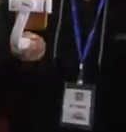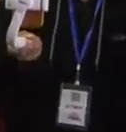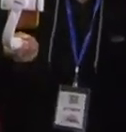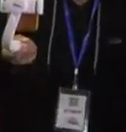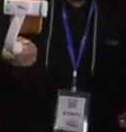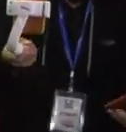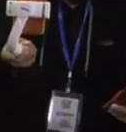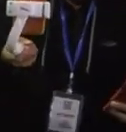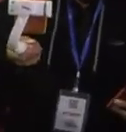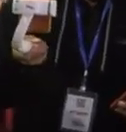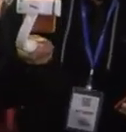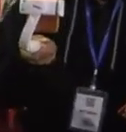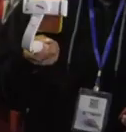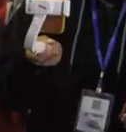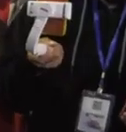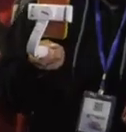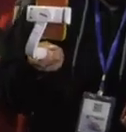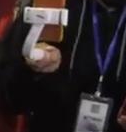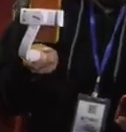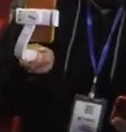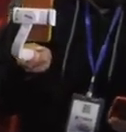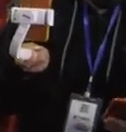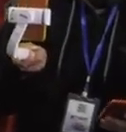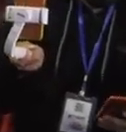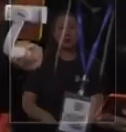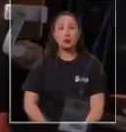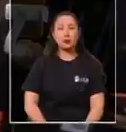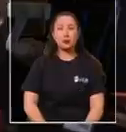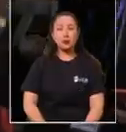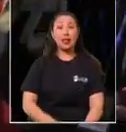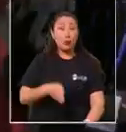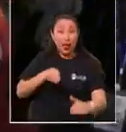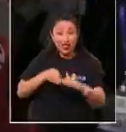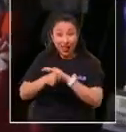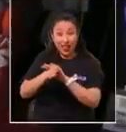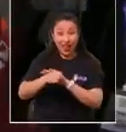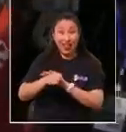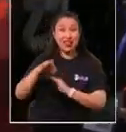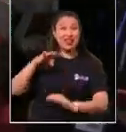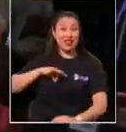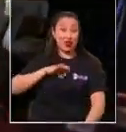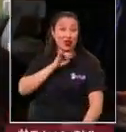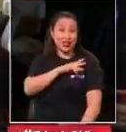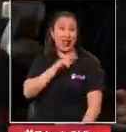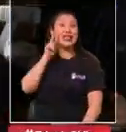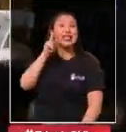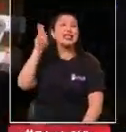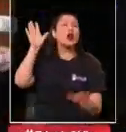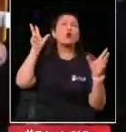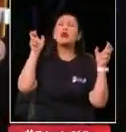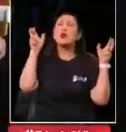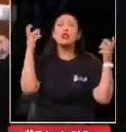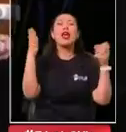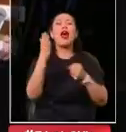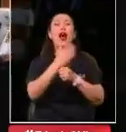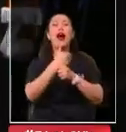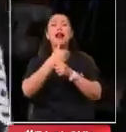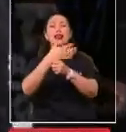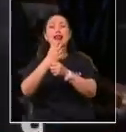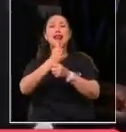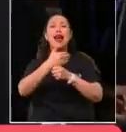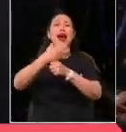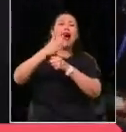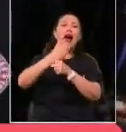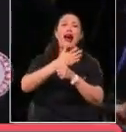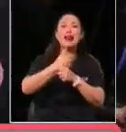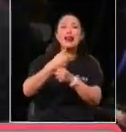colaborar acá en el Banco de Chile. Estamos lanchaditas del Banco de Chile. ¡Ah, miren! ¡Aquí se escucha Arica! ¡Así se escucha Arica! Y